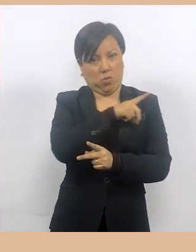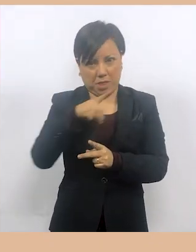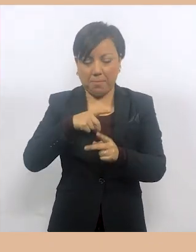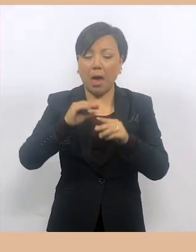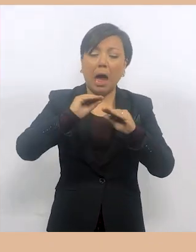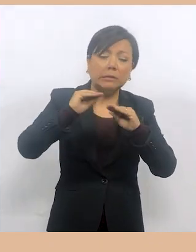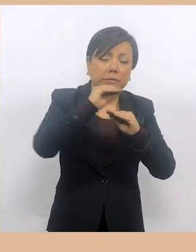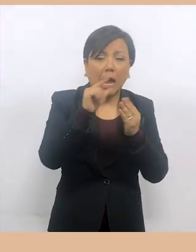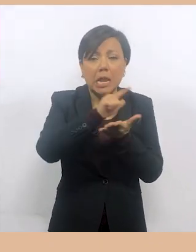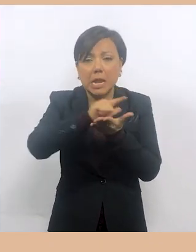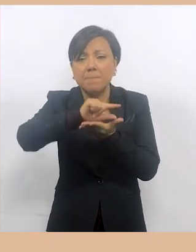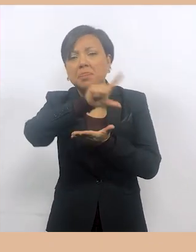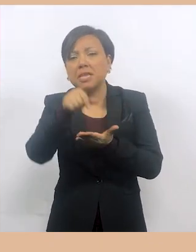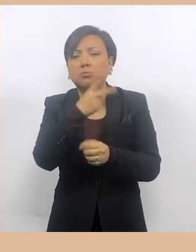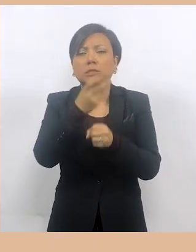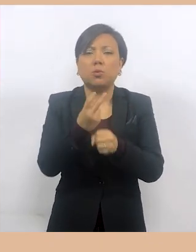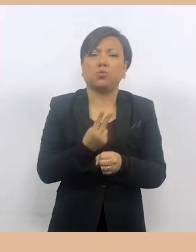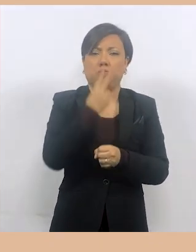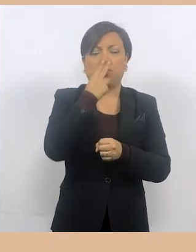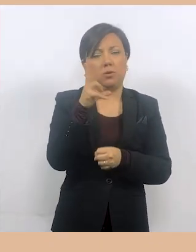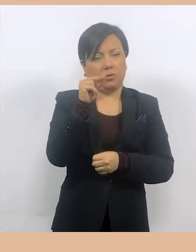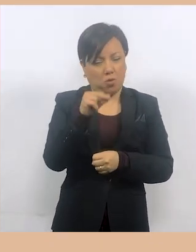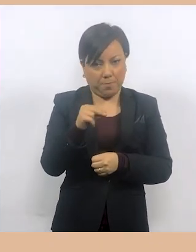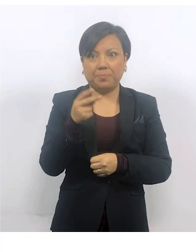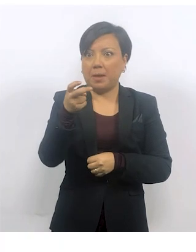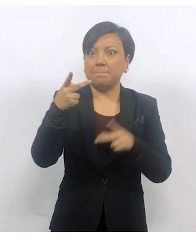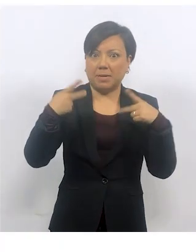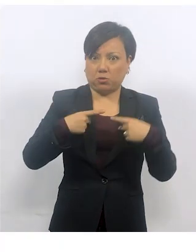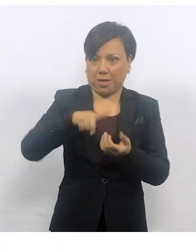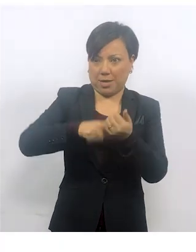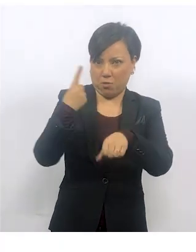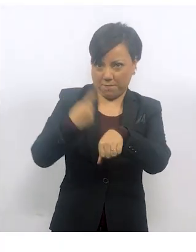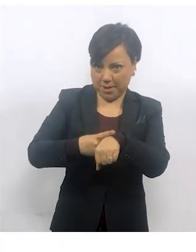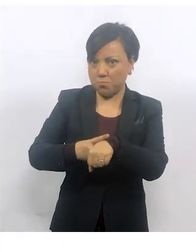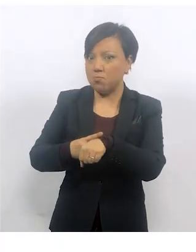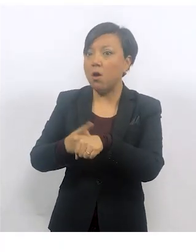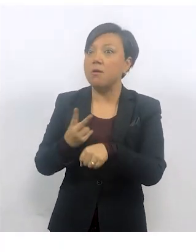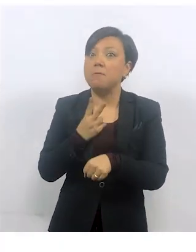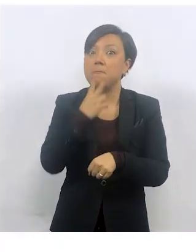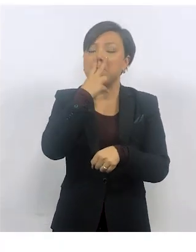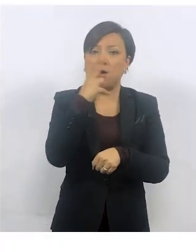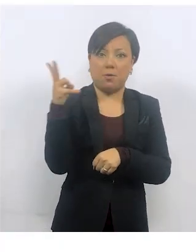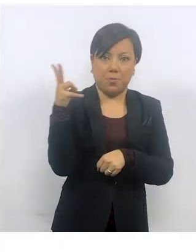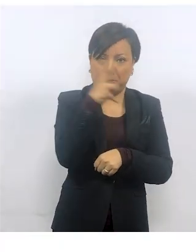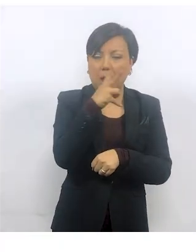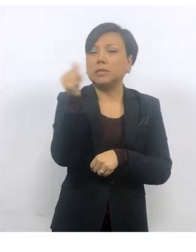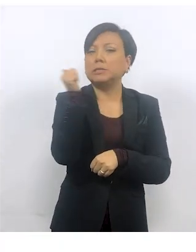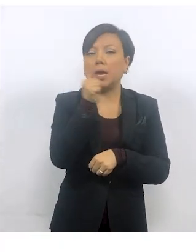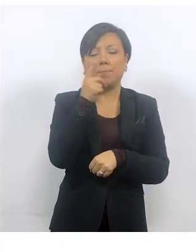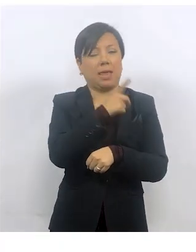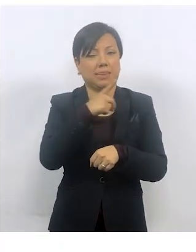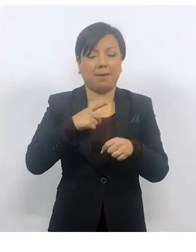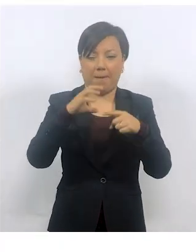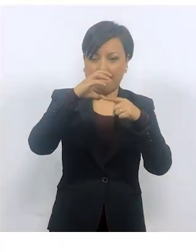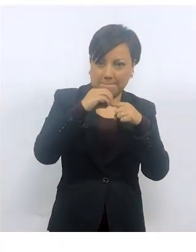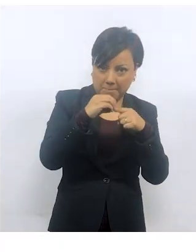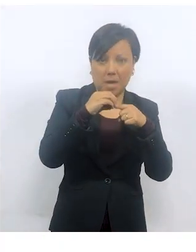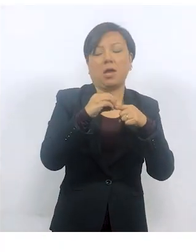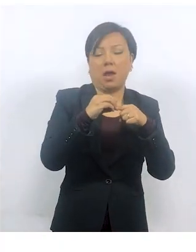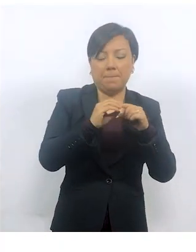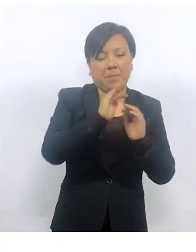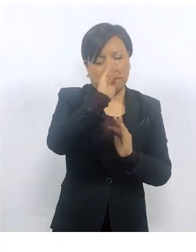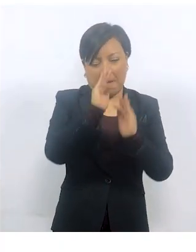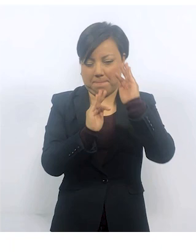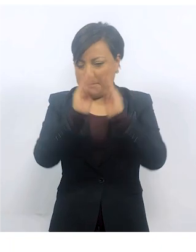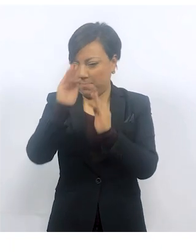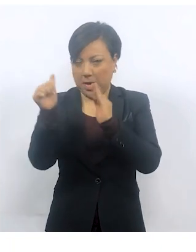una persona y otra, ni desinfectadas para su reuso. Todos los pacientes que están recibiendo oxígeno suplementario deben monitorearse con un